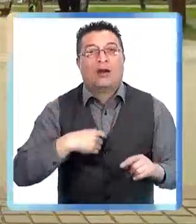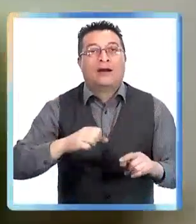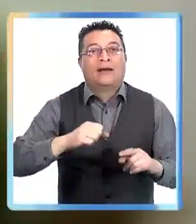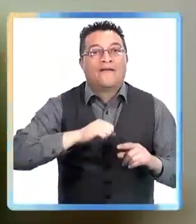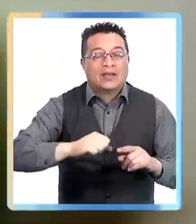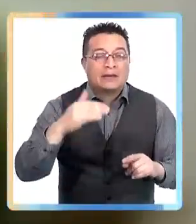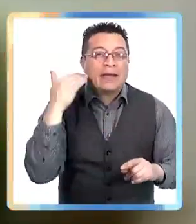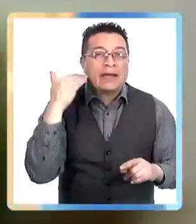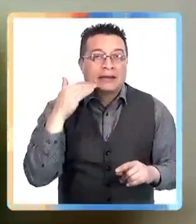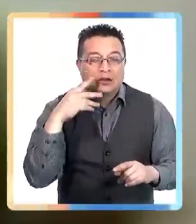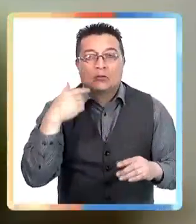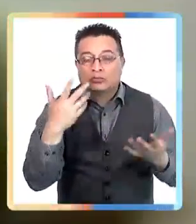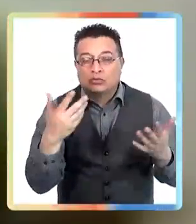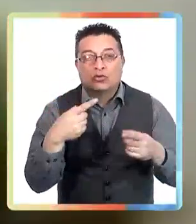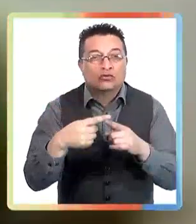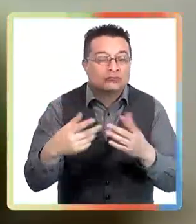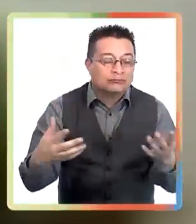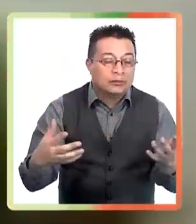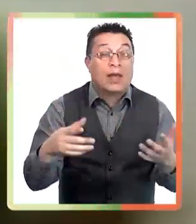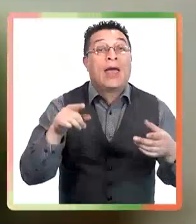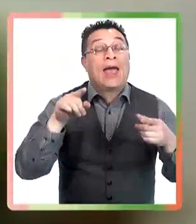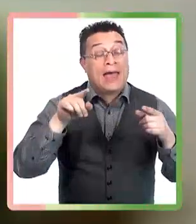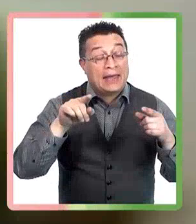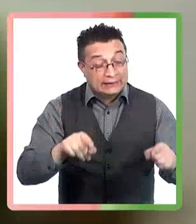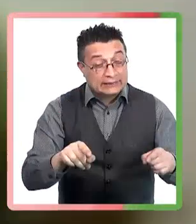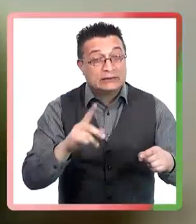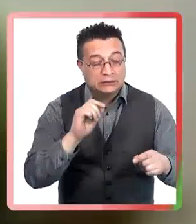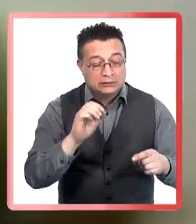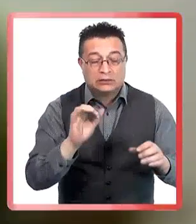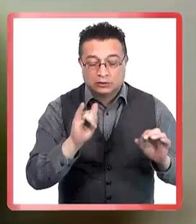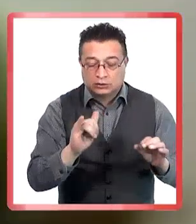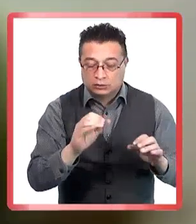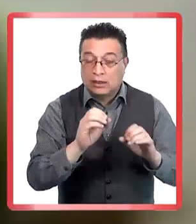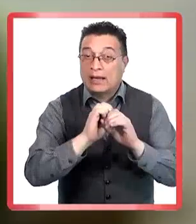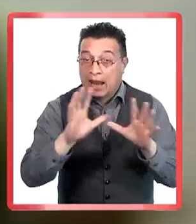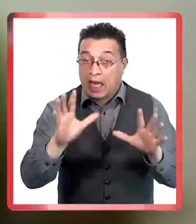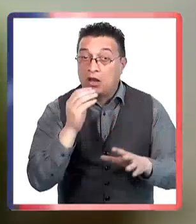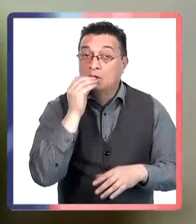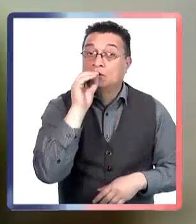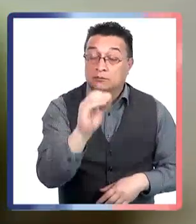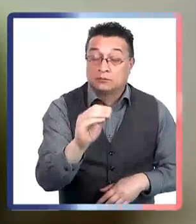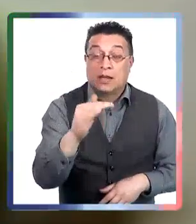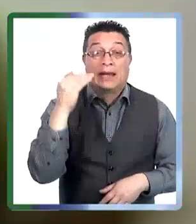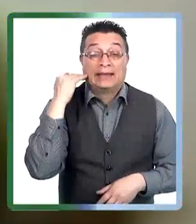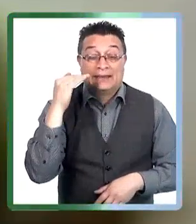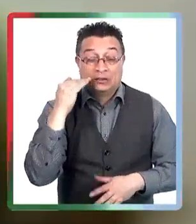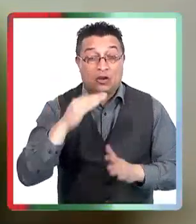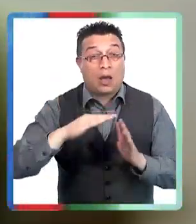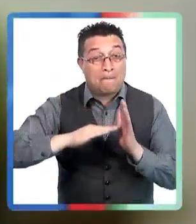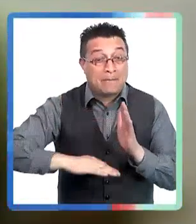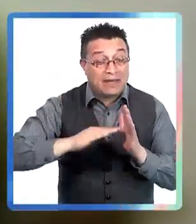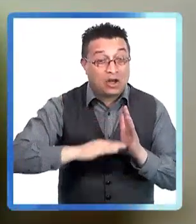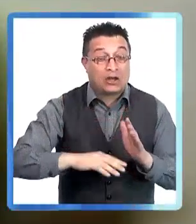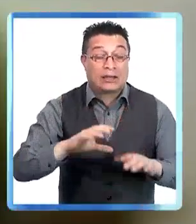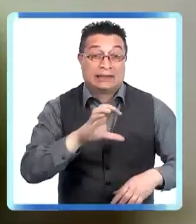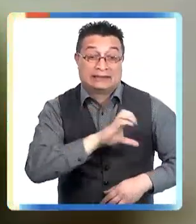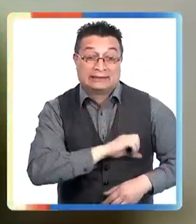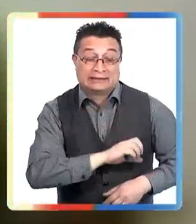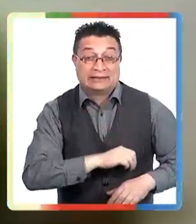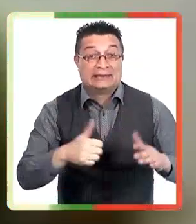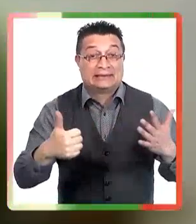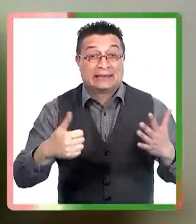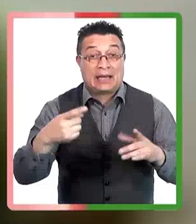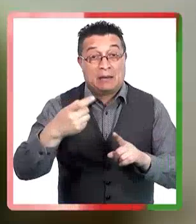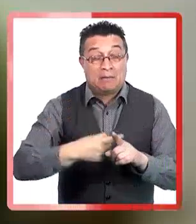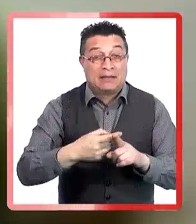definitivamente si el niño tiene algún factor de riesgo. Lo que sí quiero hacer súper enfática es que niños menores, lactantes menores